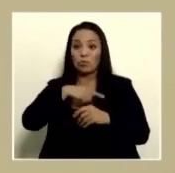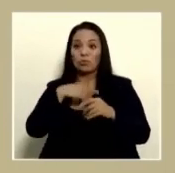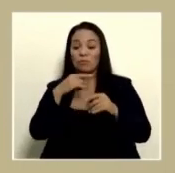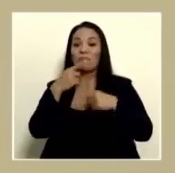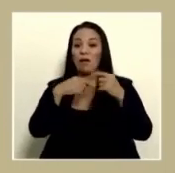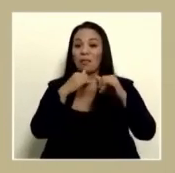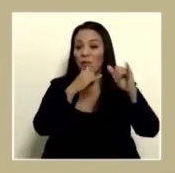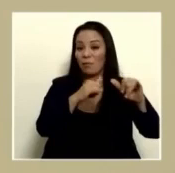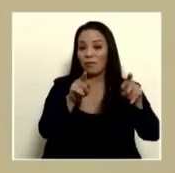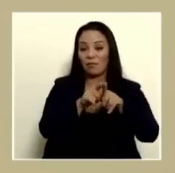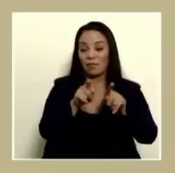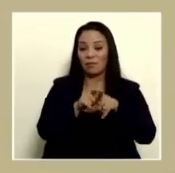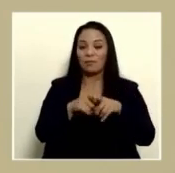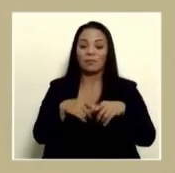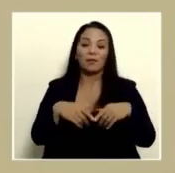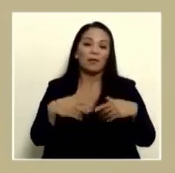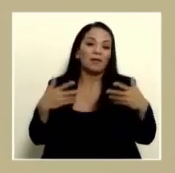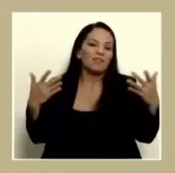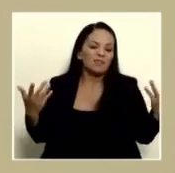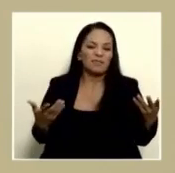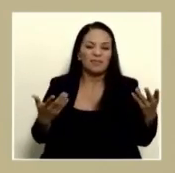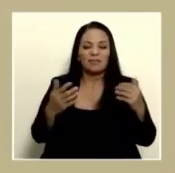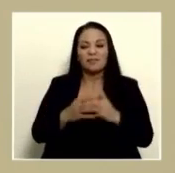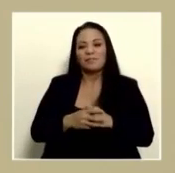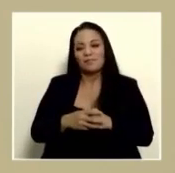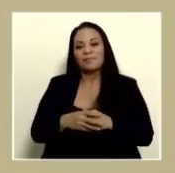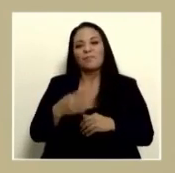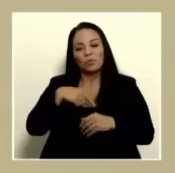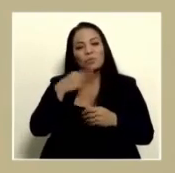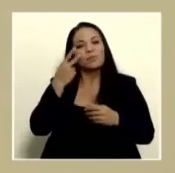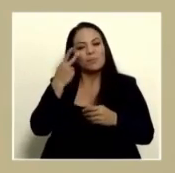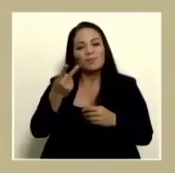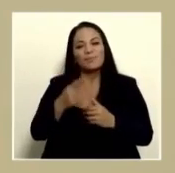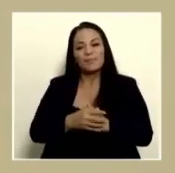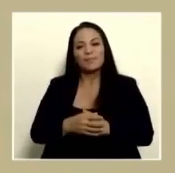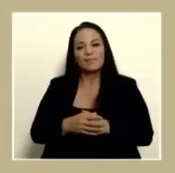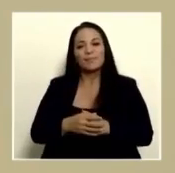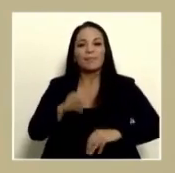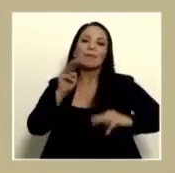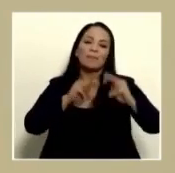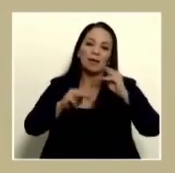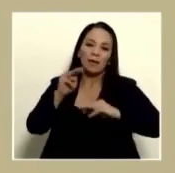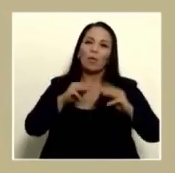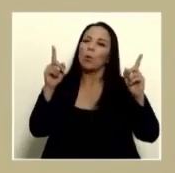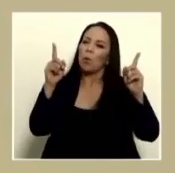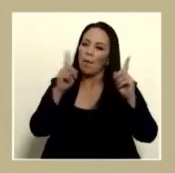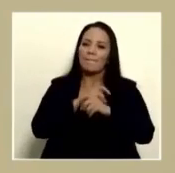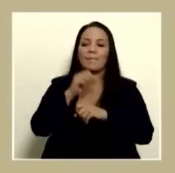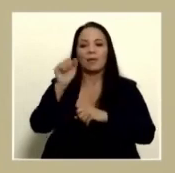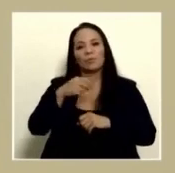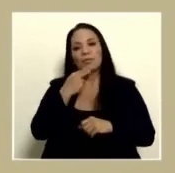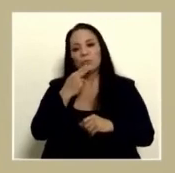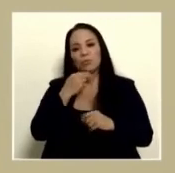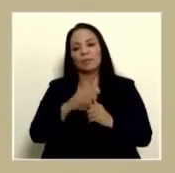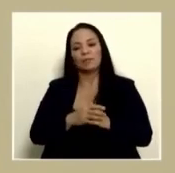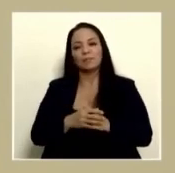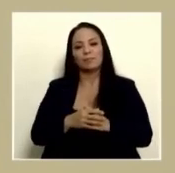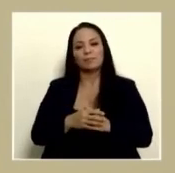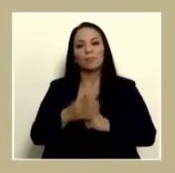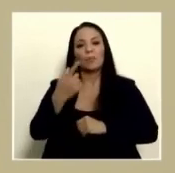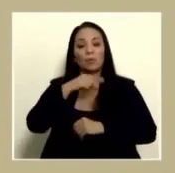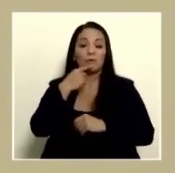de mandarnos vamos vamos a verlo es un mercado muy complejo y como dijimos